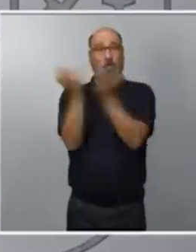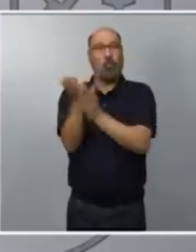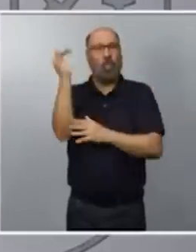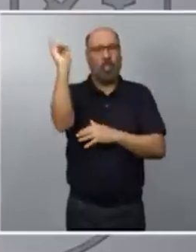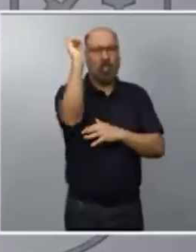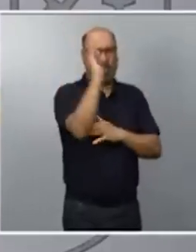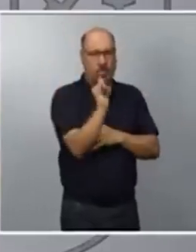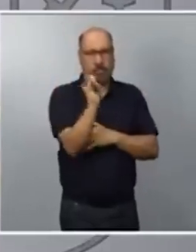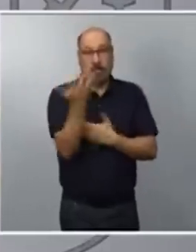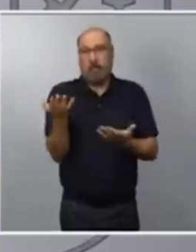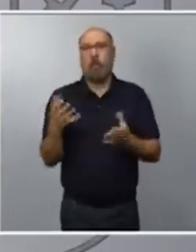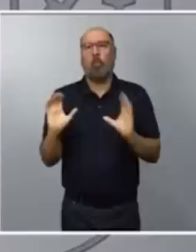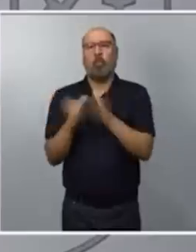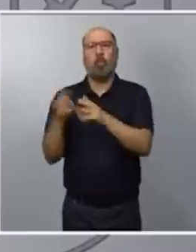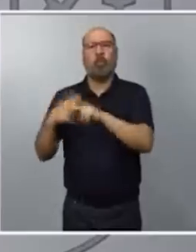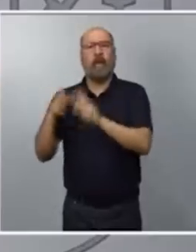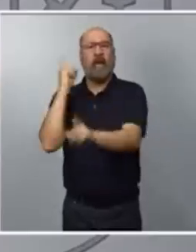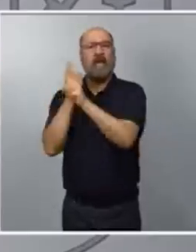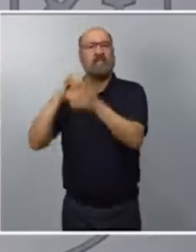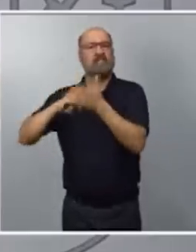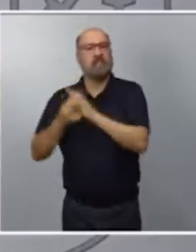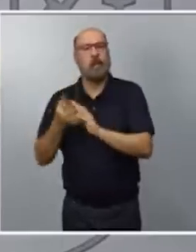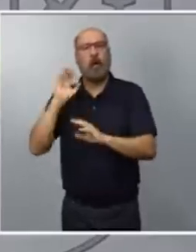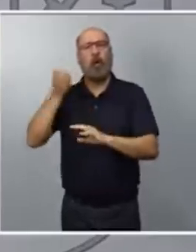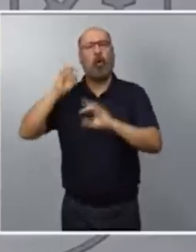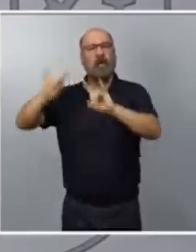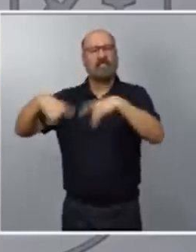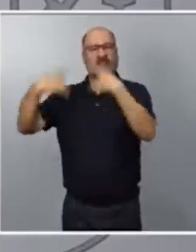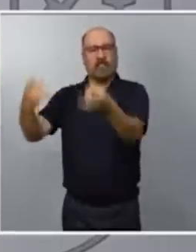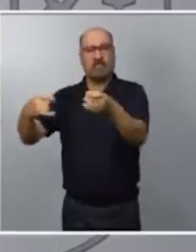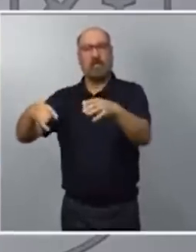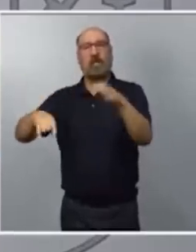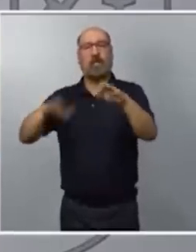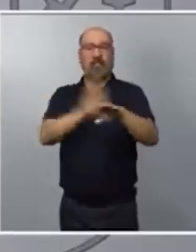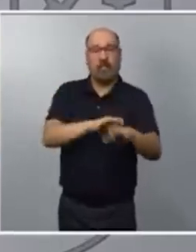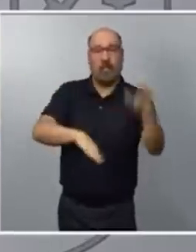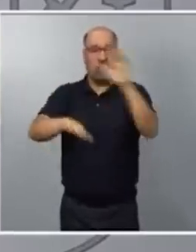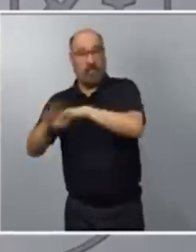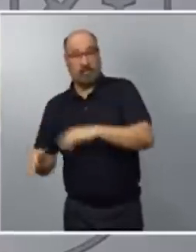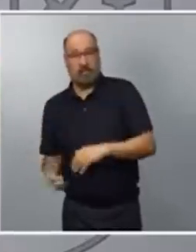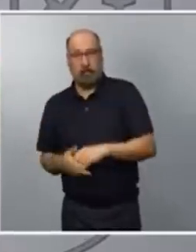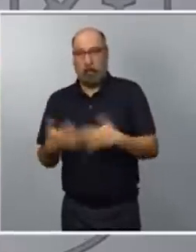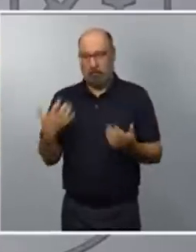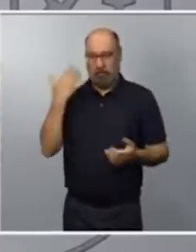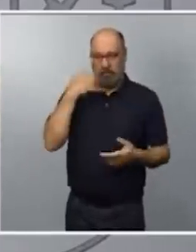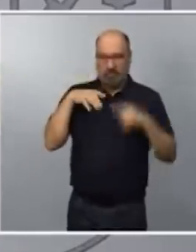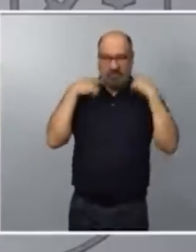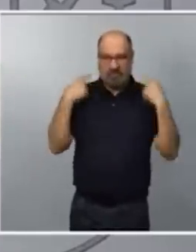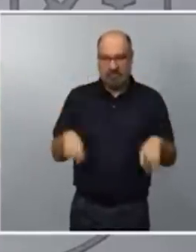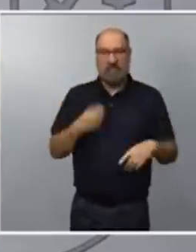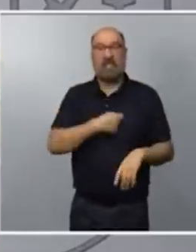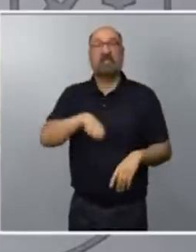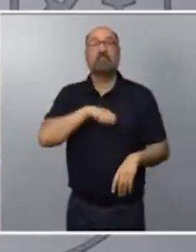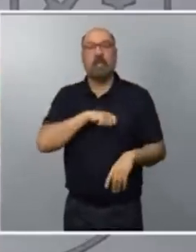protagonizan partidos antisistemas o partidos extremistas. Y lo lamentable es que en España esta campaña la está